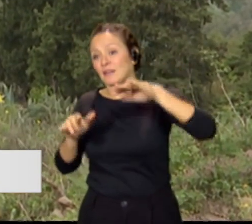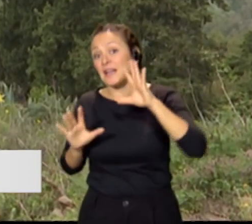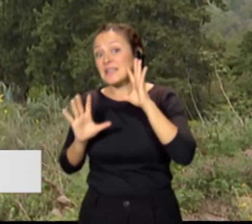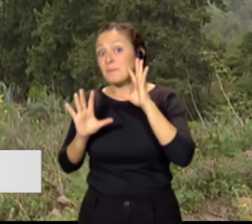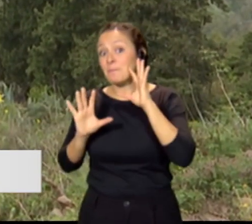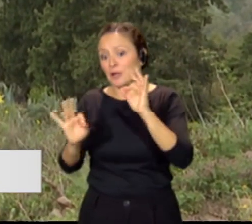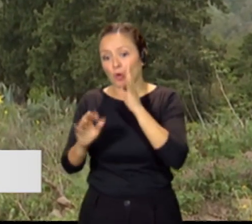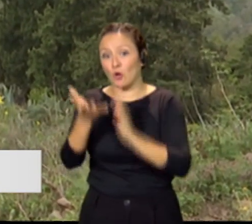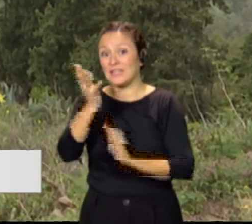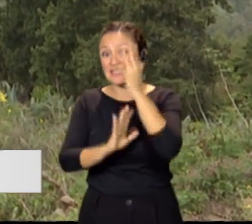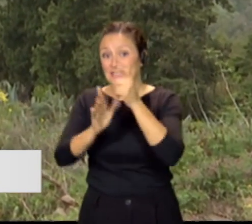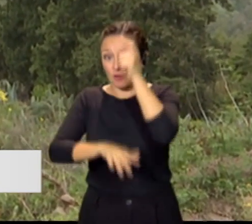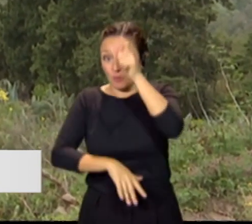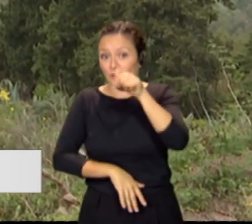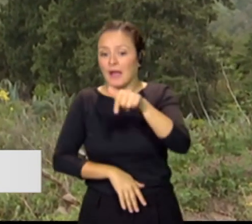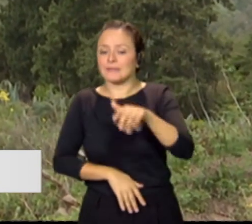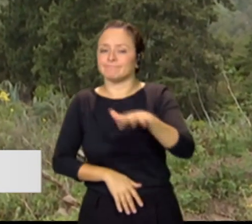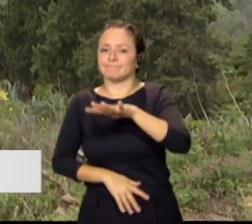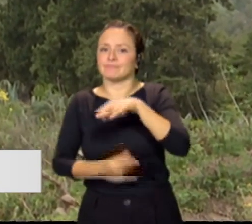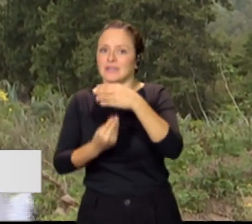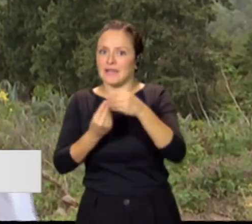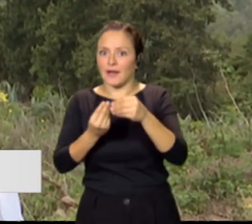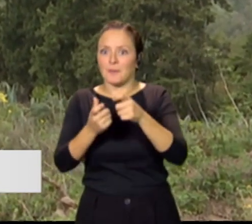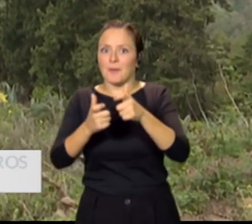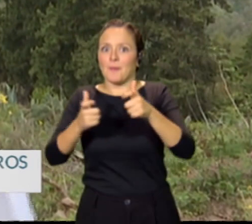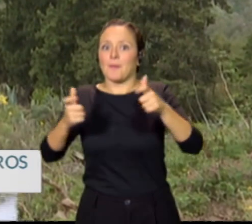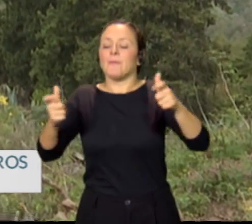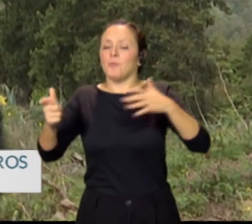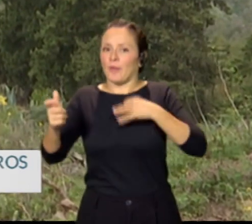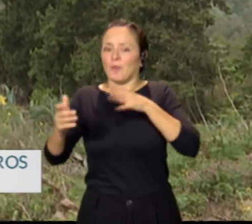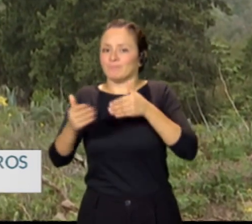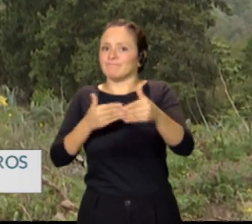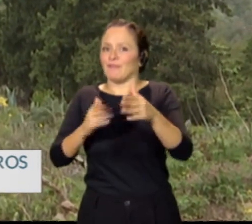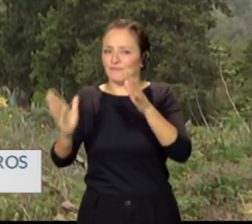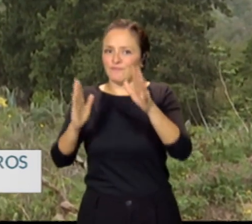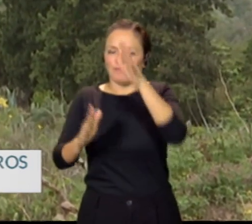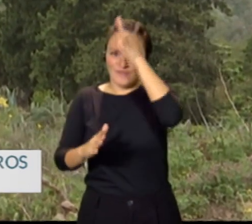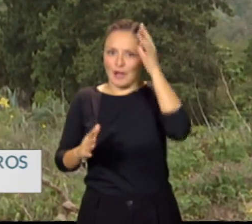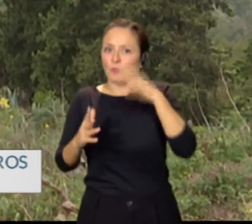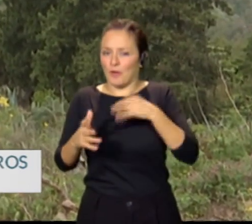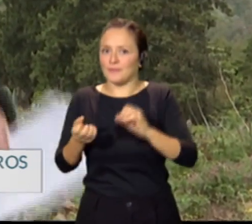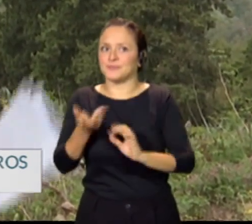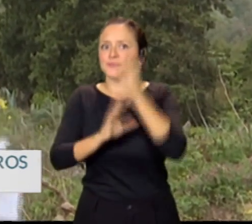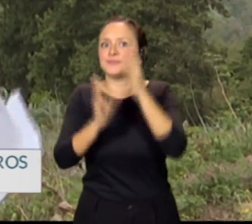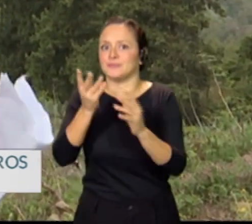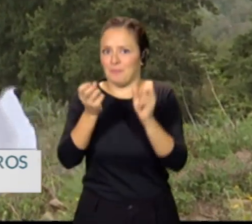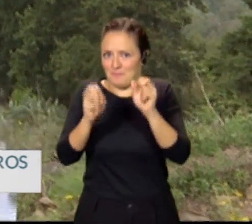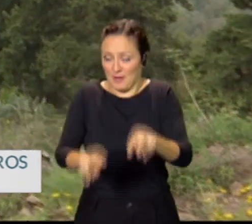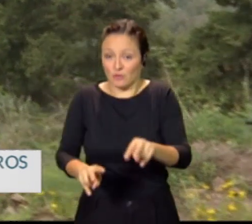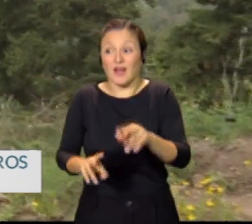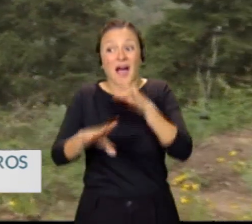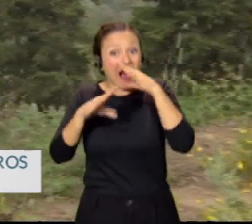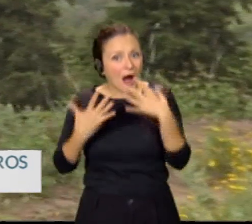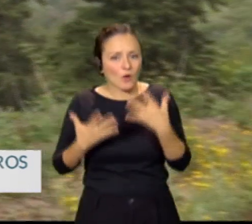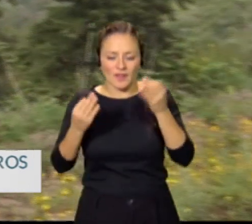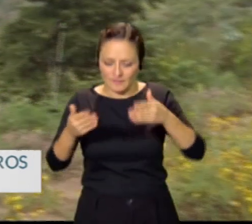por incendios forestales aquí en Gran Canaria se multiplica de cara a este verano. Ahora más que nunca se hace indispensable